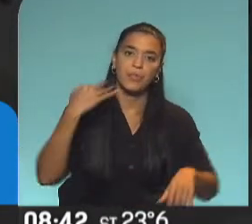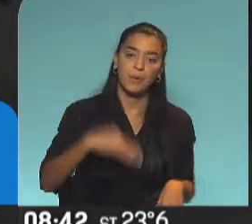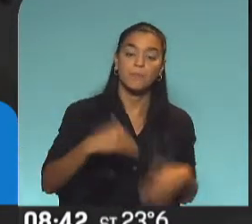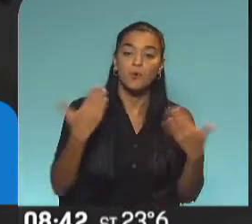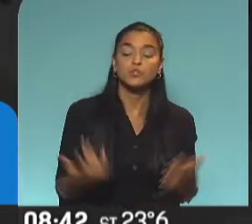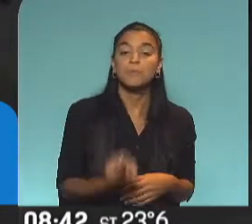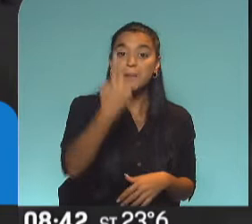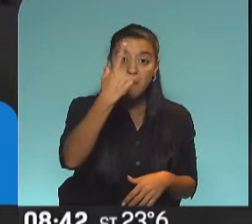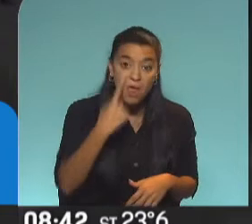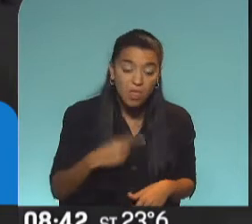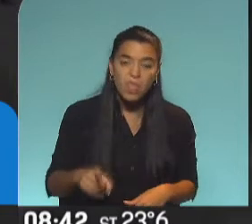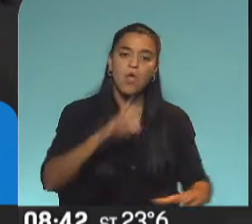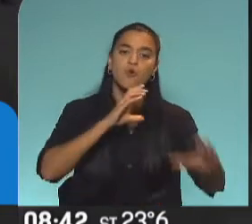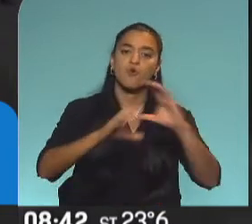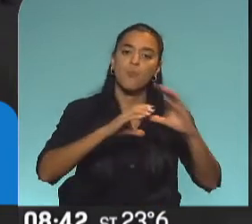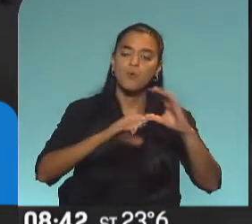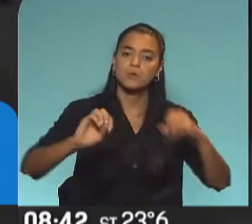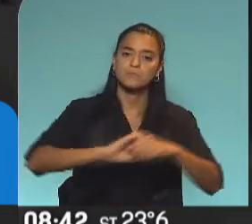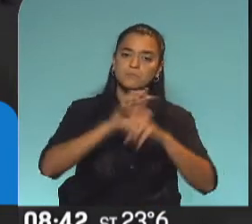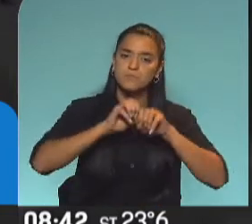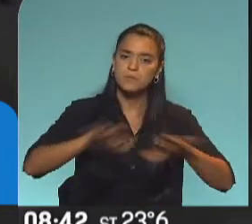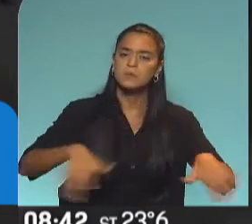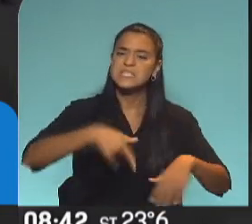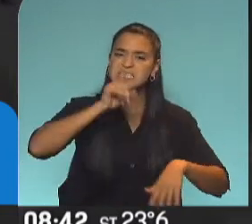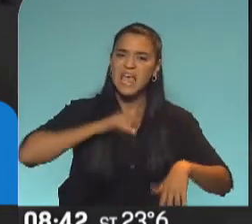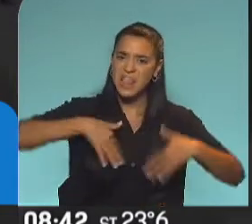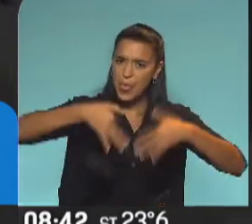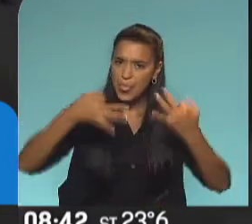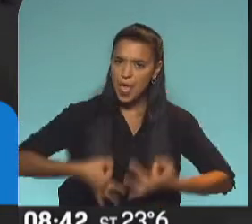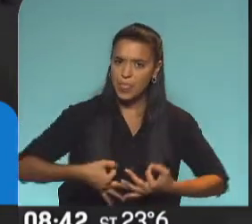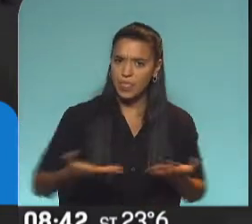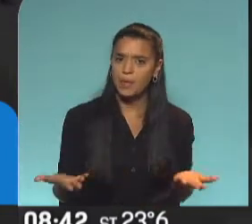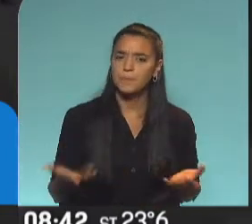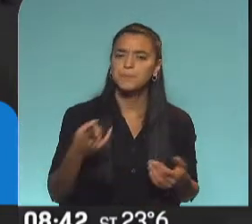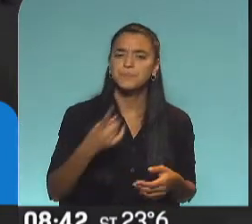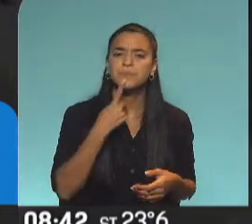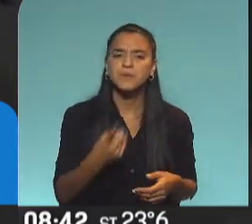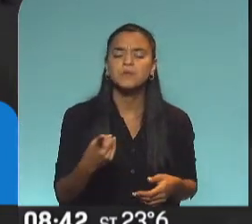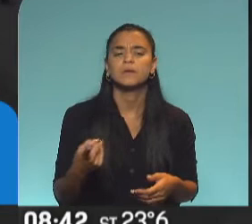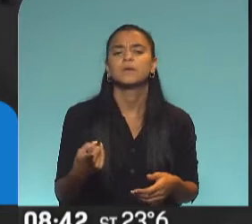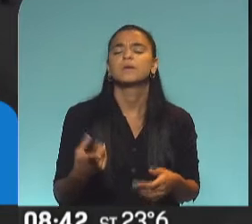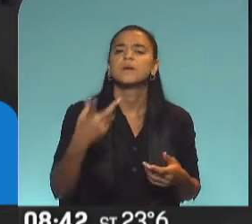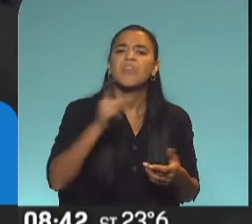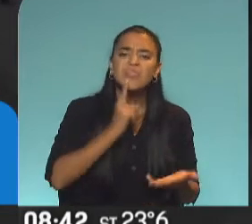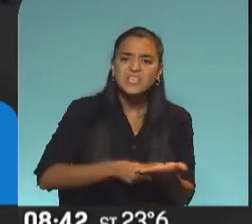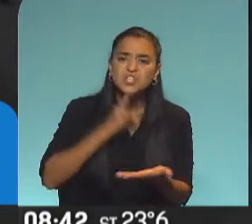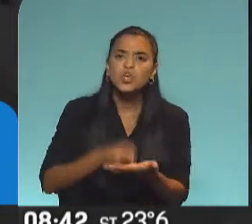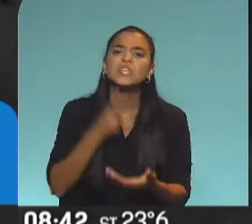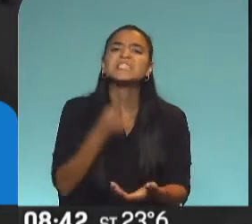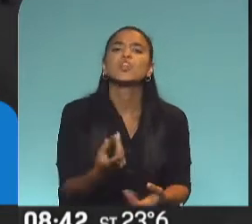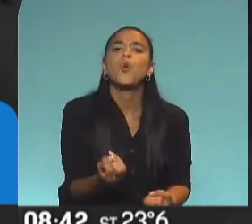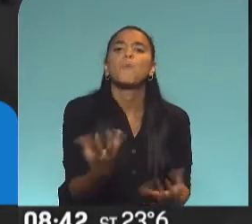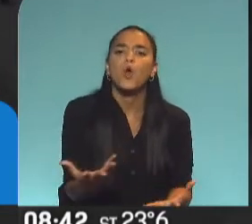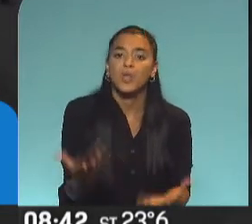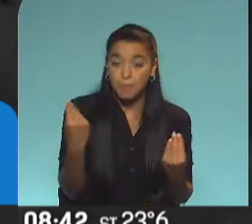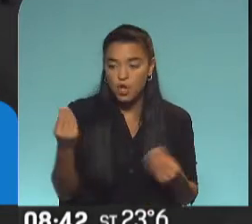día, encaramos la comunicación de la pandemia con seriedad, fundamentando cada una de nuestras decisiones en la evidencia